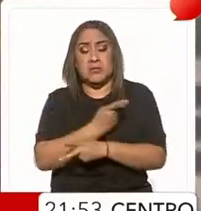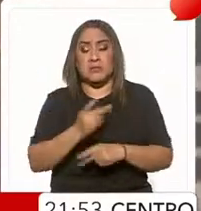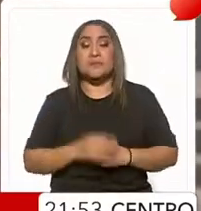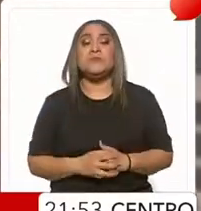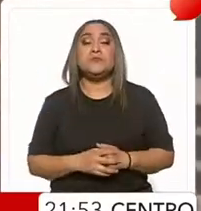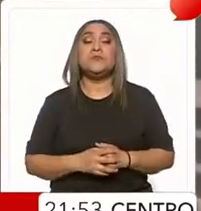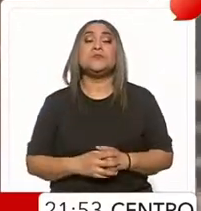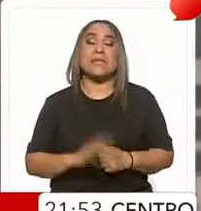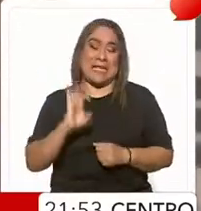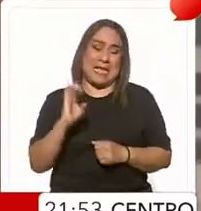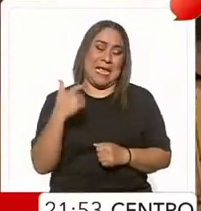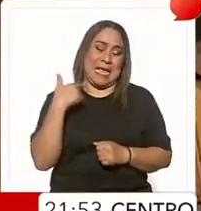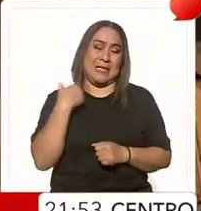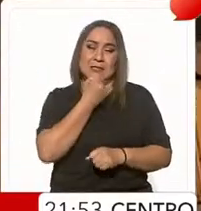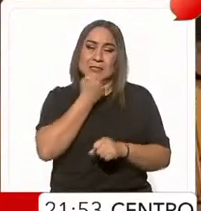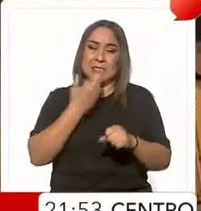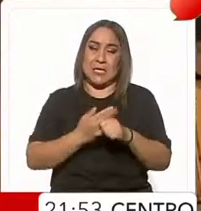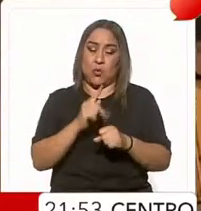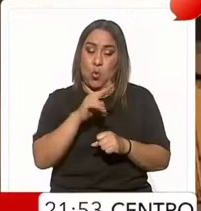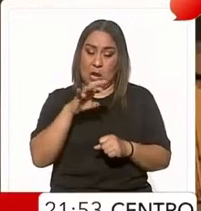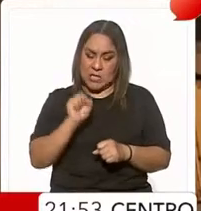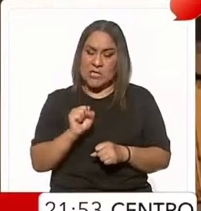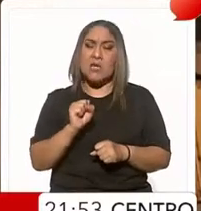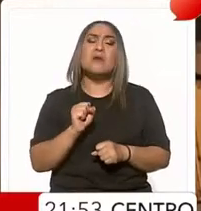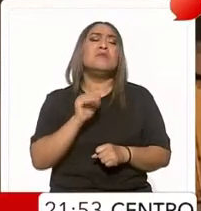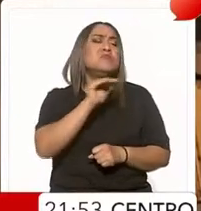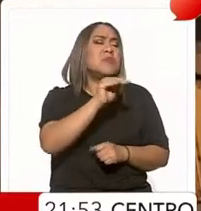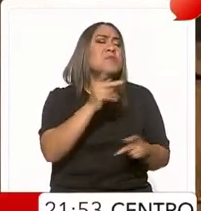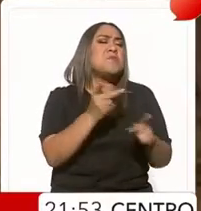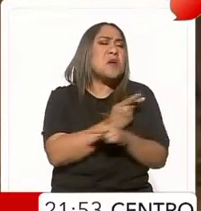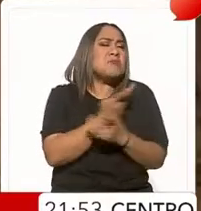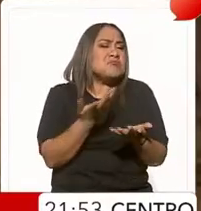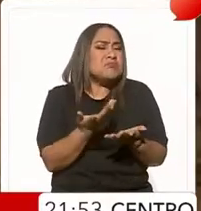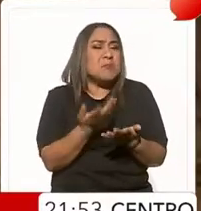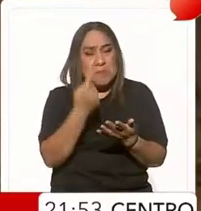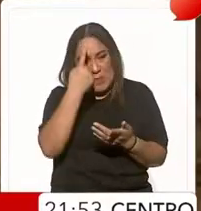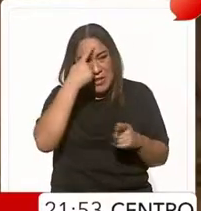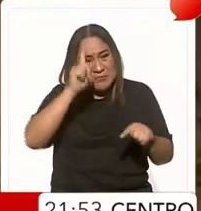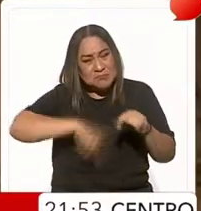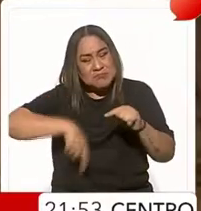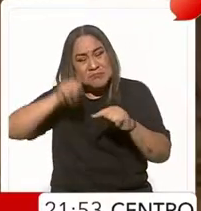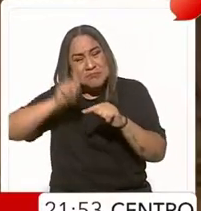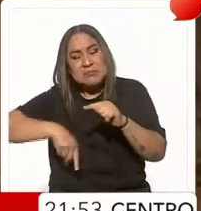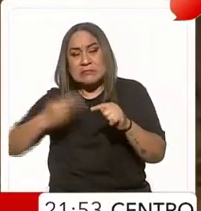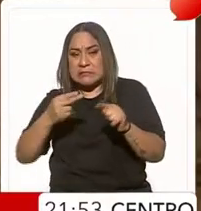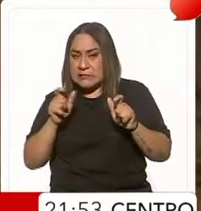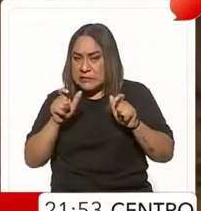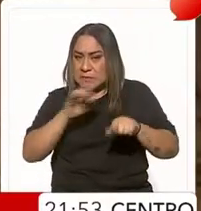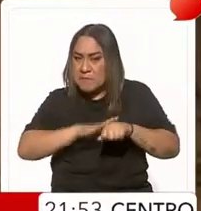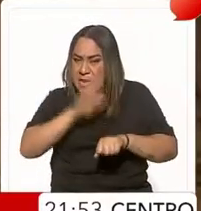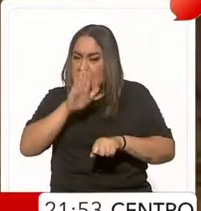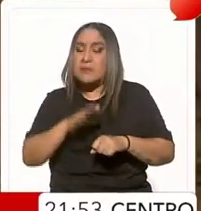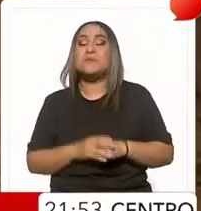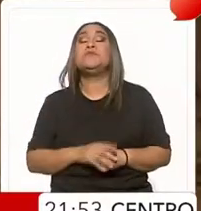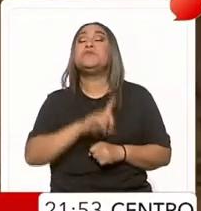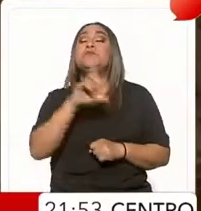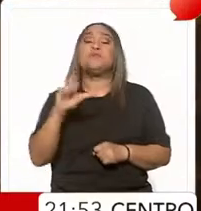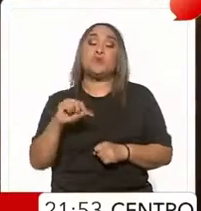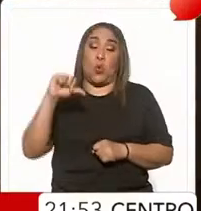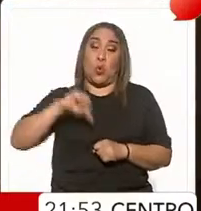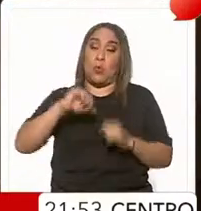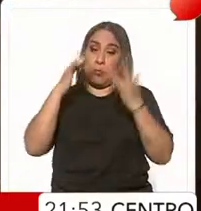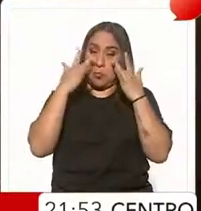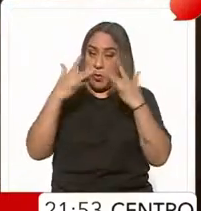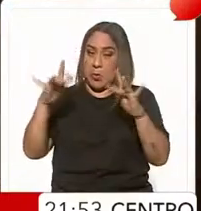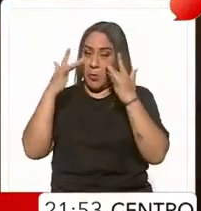el ahora ex ministro Torres había sido cuestionado por los resultados en el combate a la inseguridad en su país también este lunes renunciaron